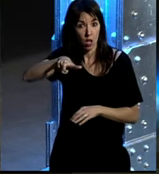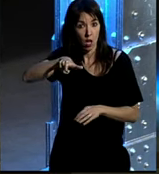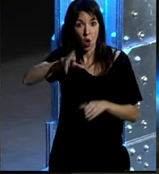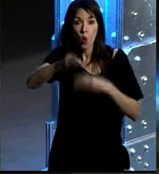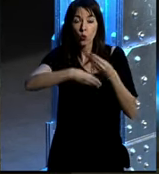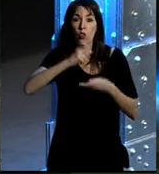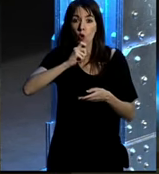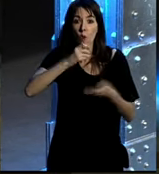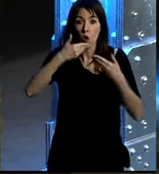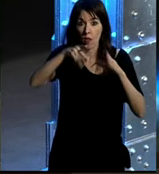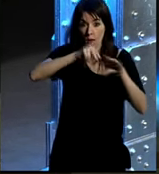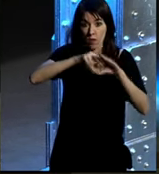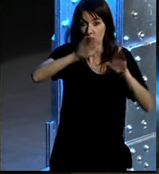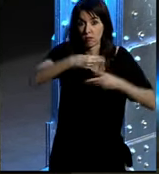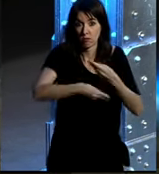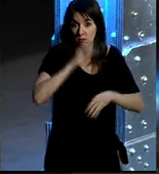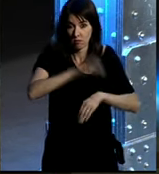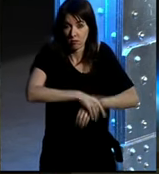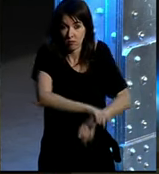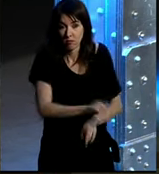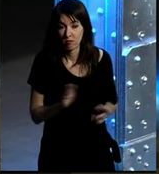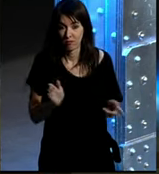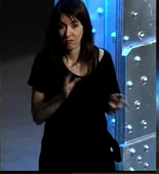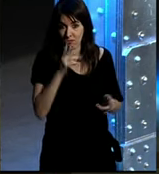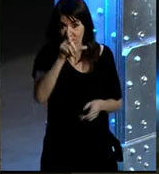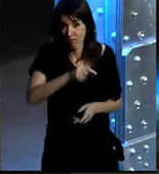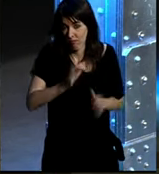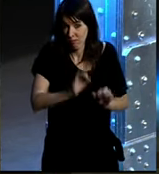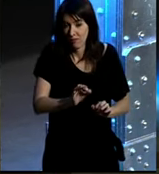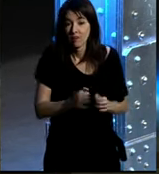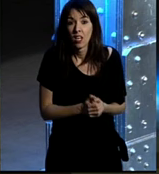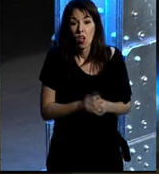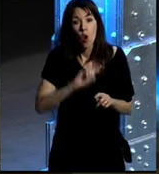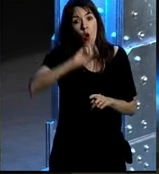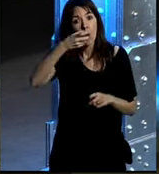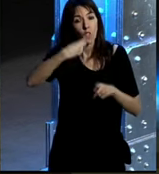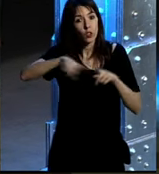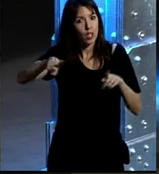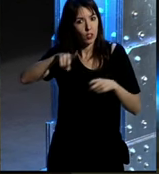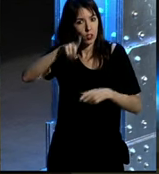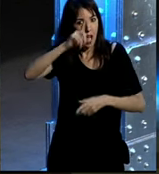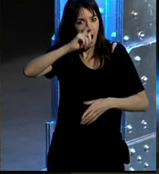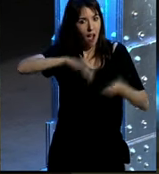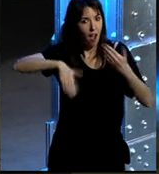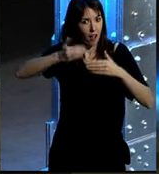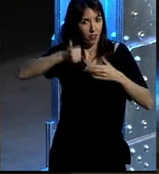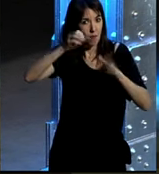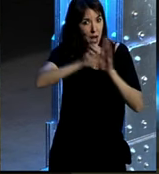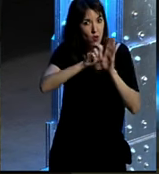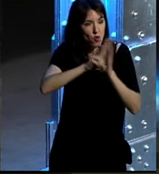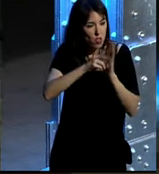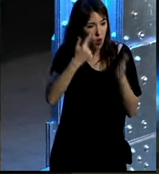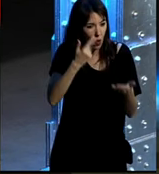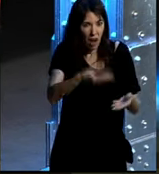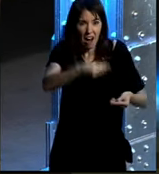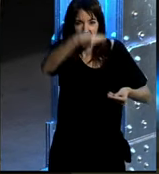utilizando el vídeo lo van a hacer ¿vale? segundo hay una cosa más antediluviana que el currículum yo me